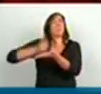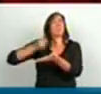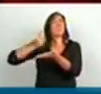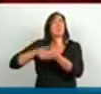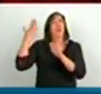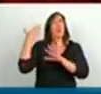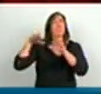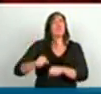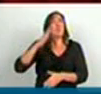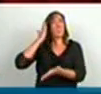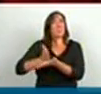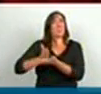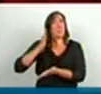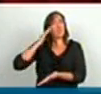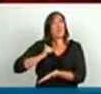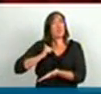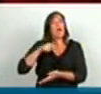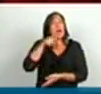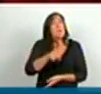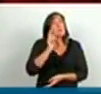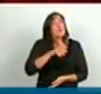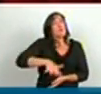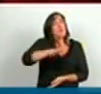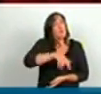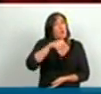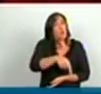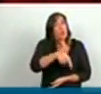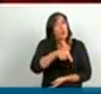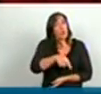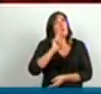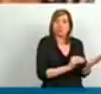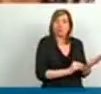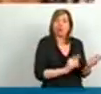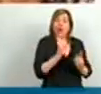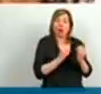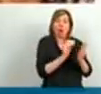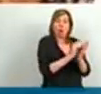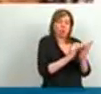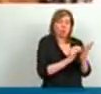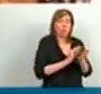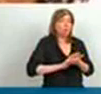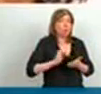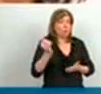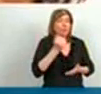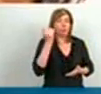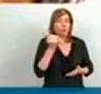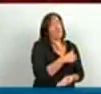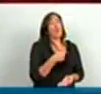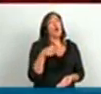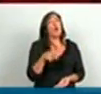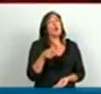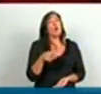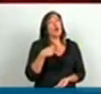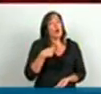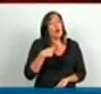tiene que estar en ese lugar emblemático que es la ESMA, porque somos, por sobre todas las cosas, un